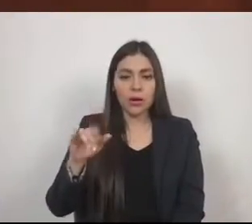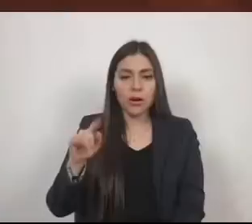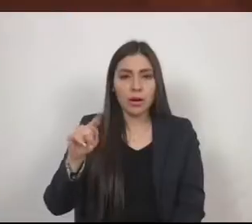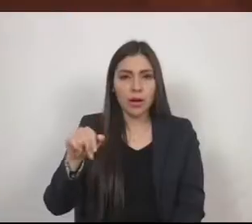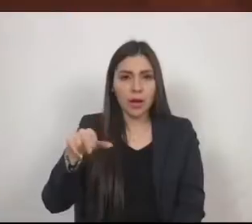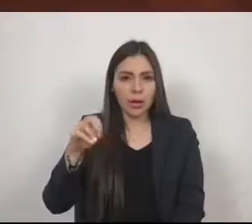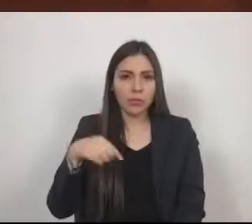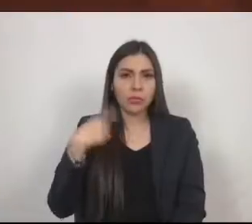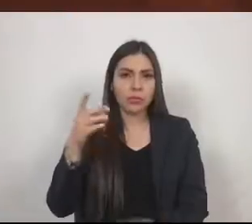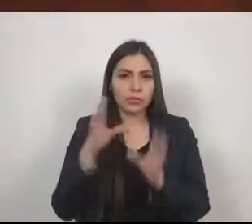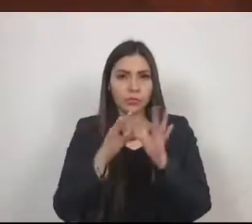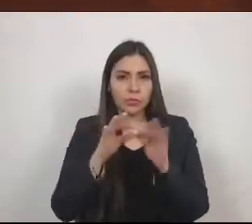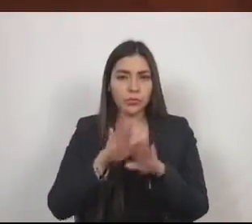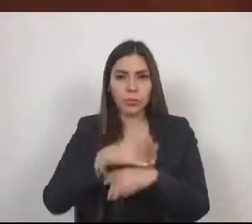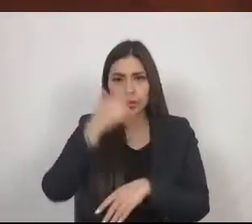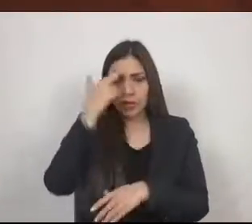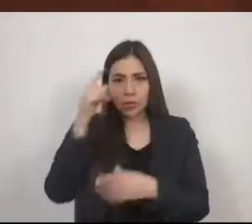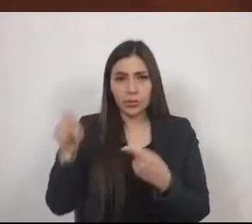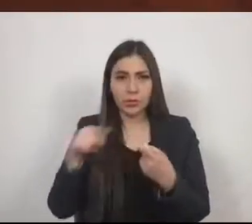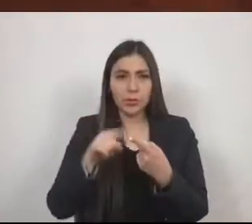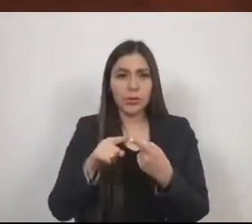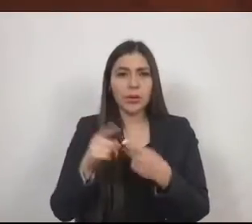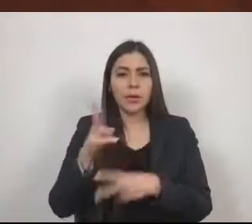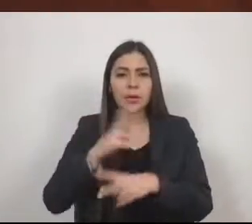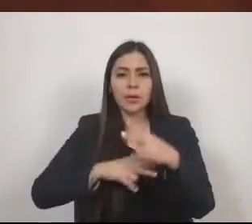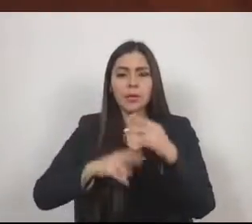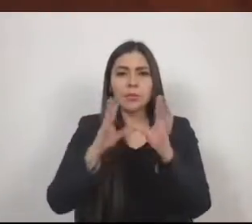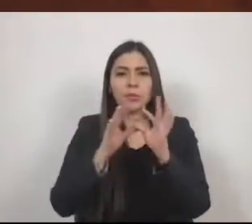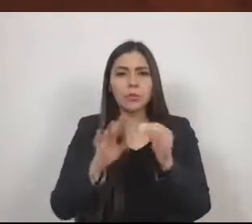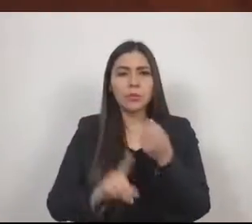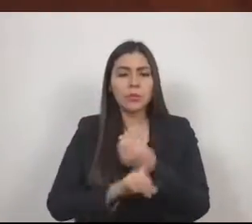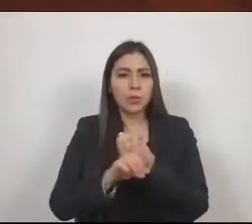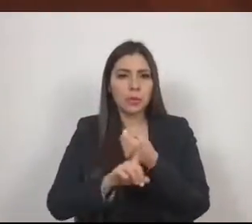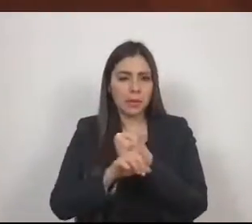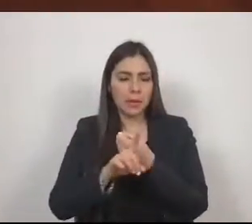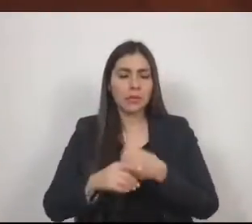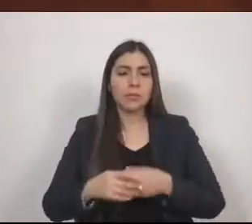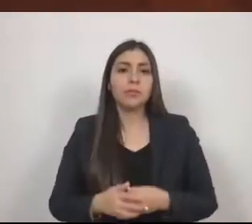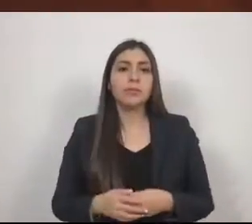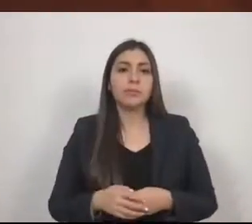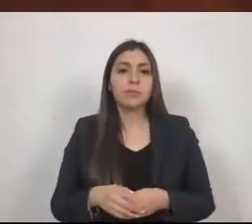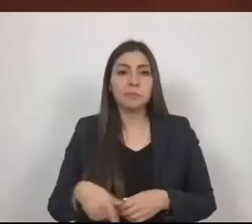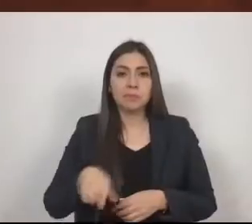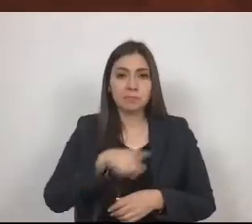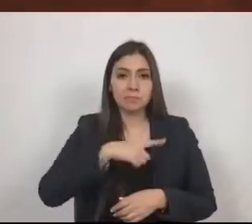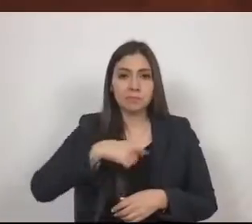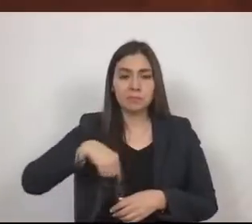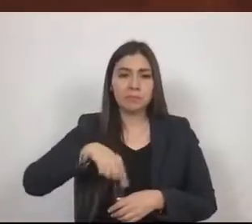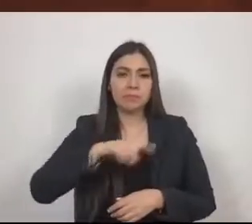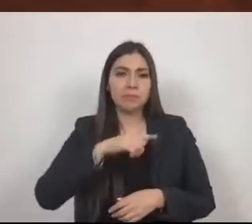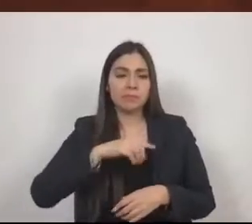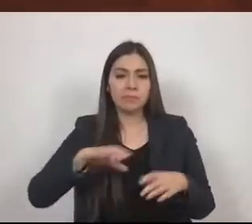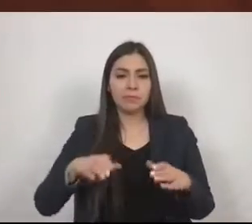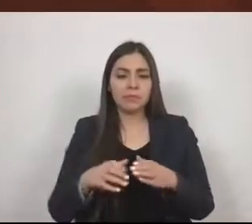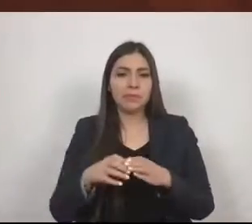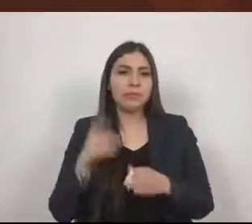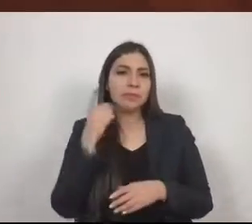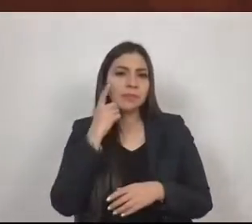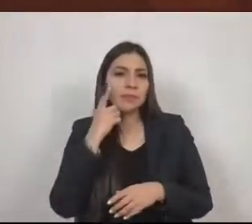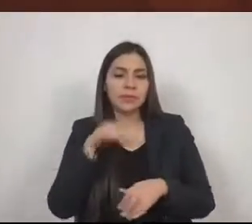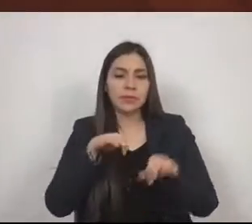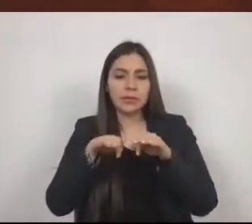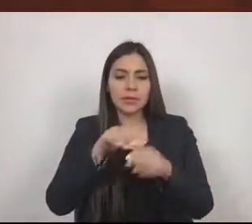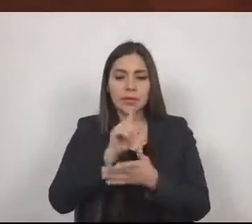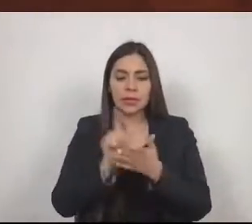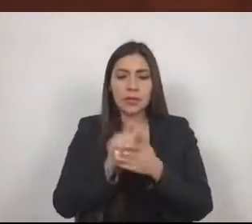Planteamiento del problema. Este trabajo legislativo tiene como objetivo abordar la